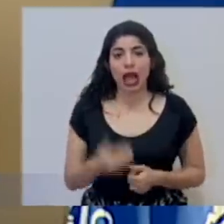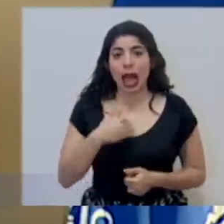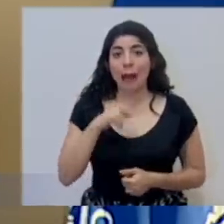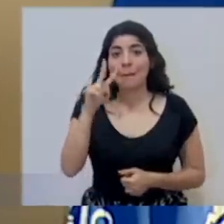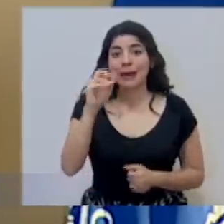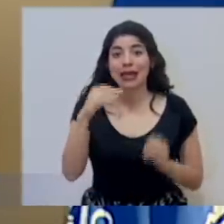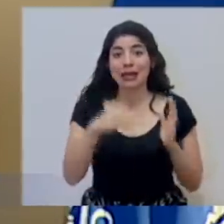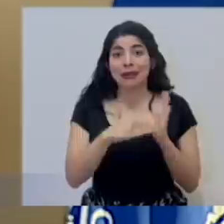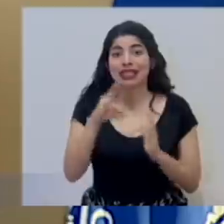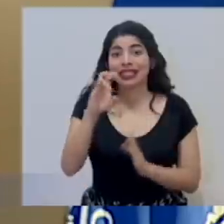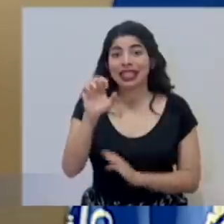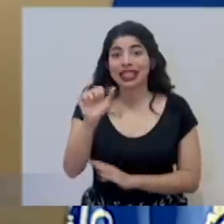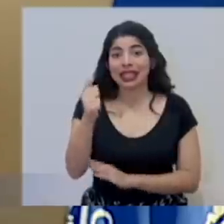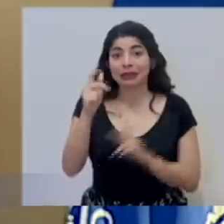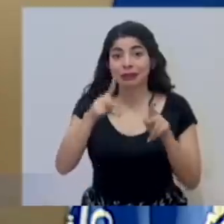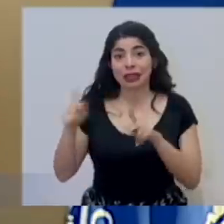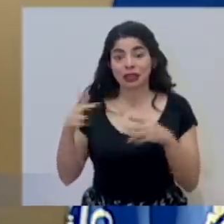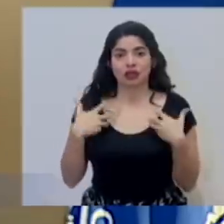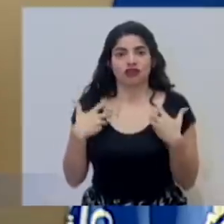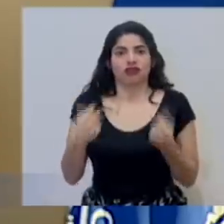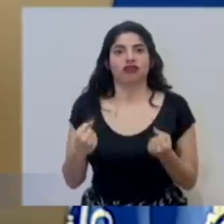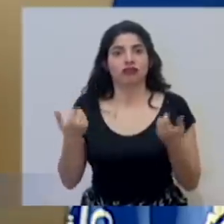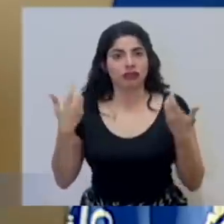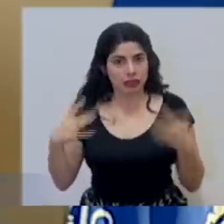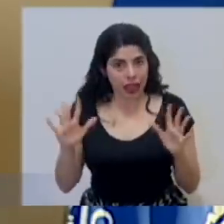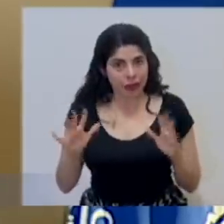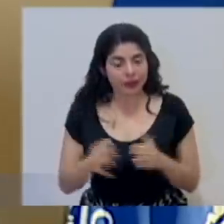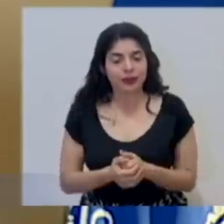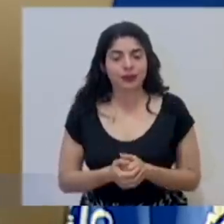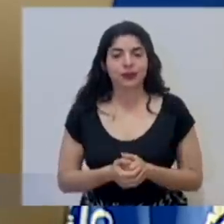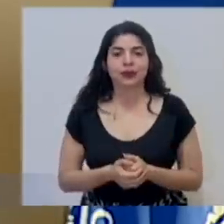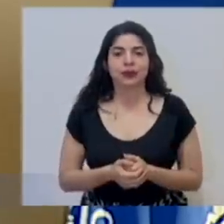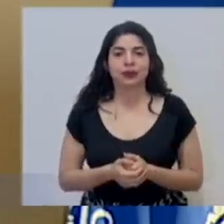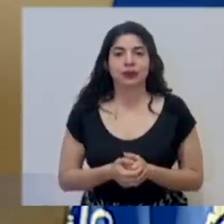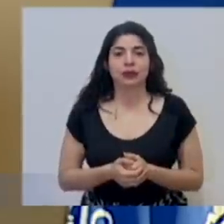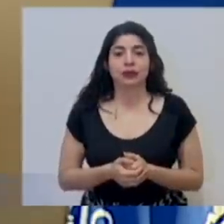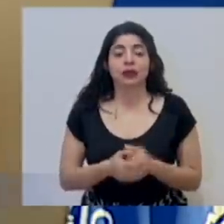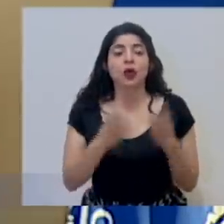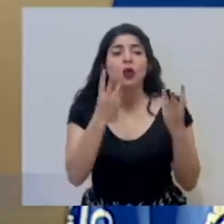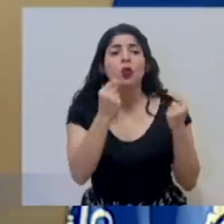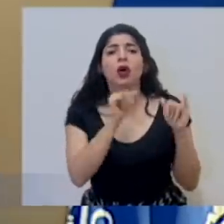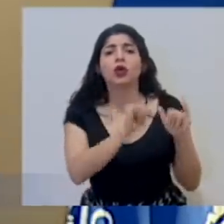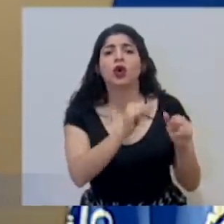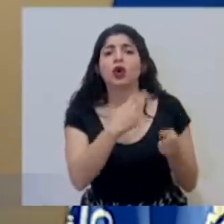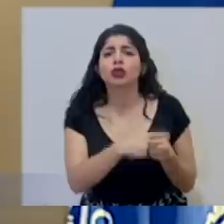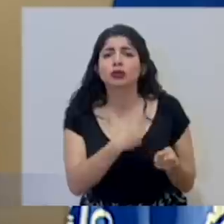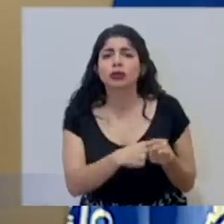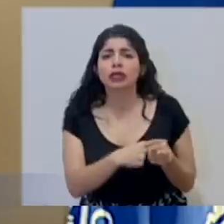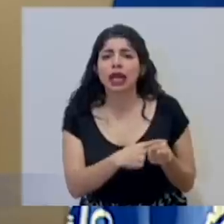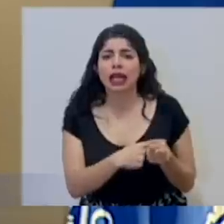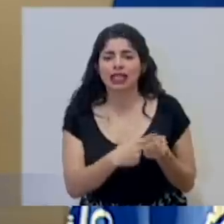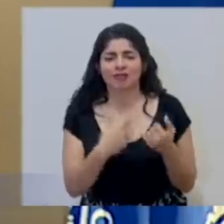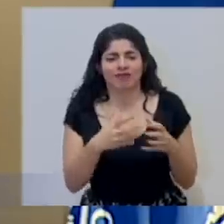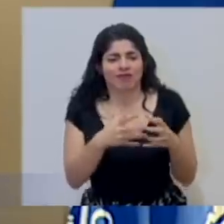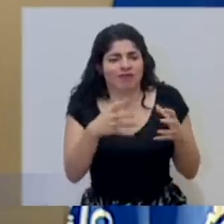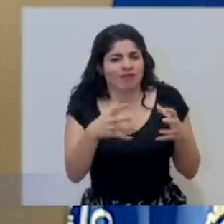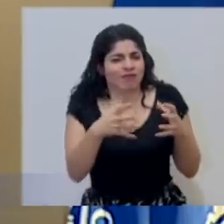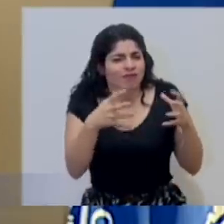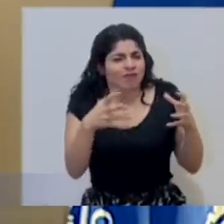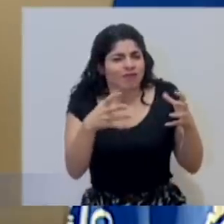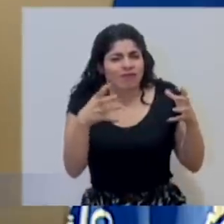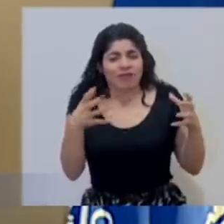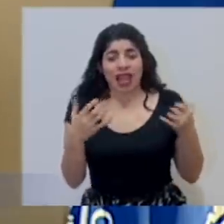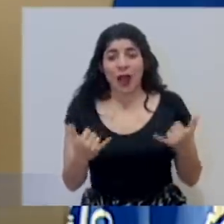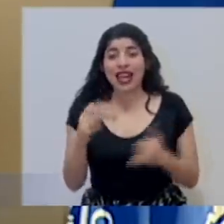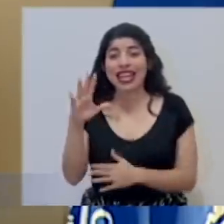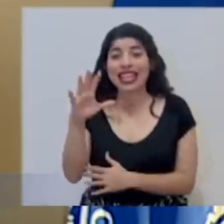Tenemos 20.710 personas recuperadas. En cuanto a la hospitalización, sigue subiendo